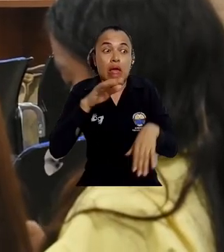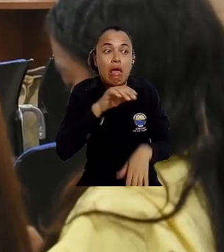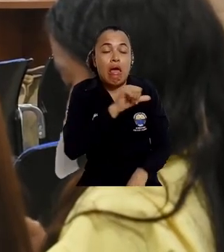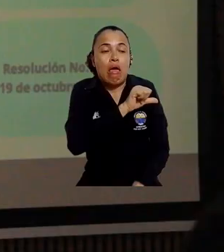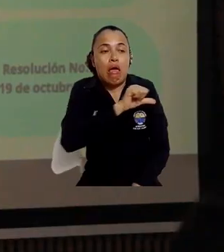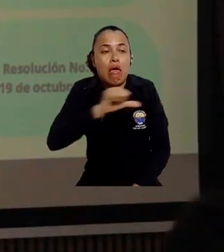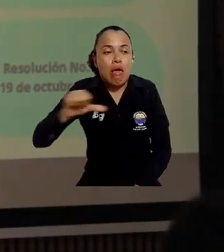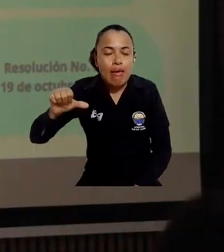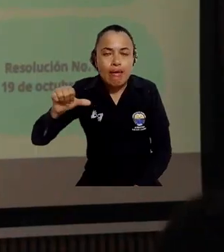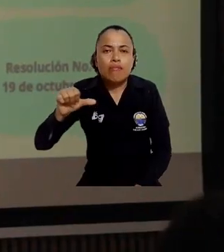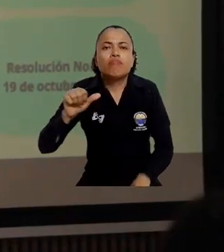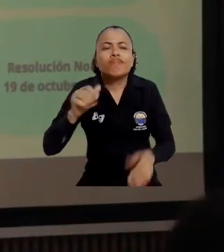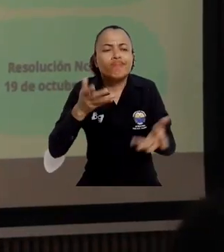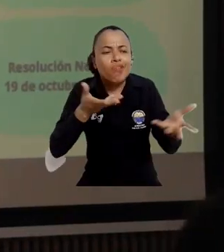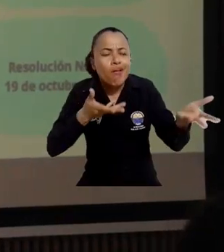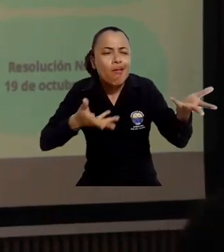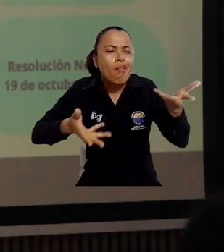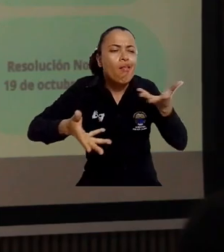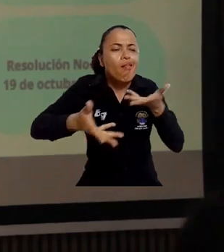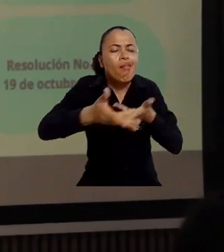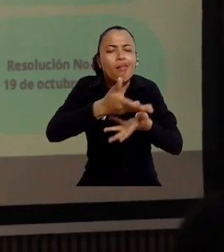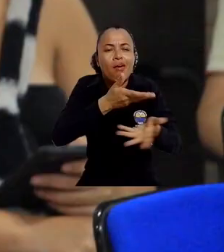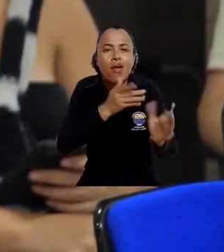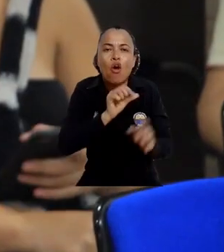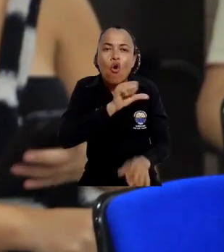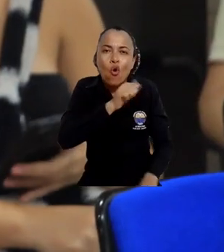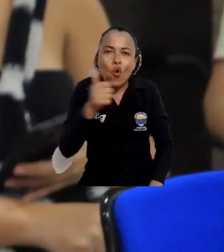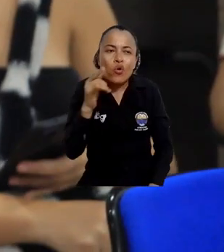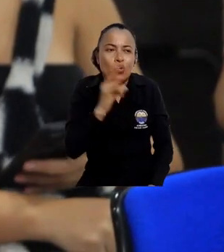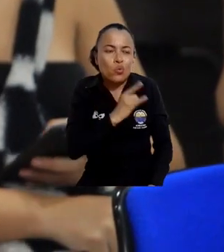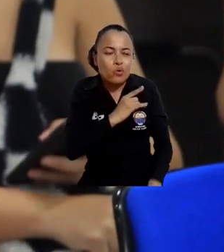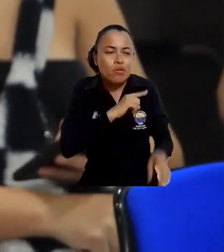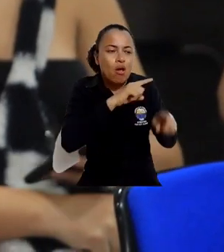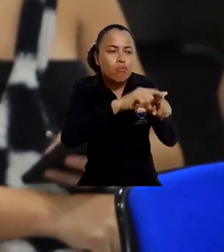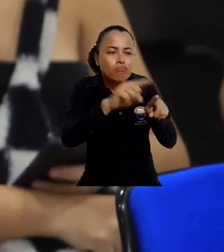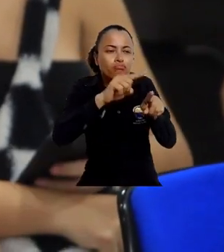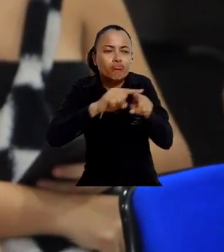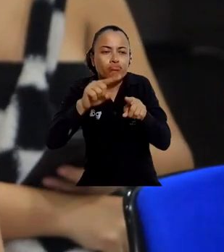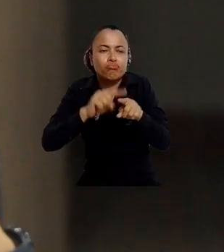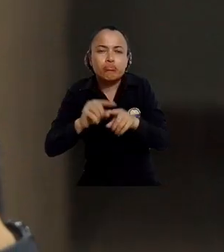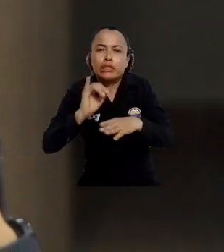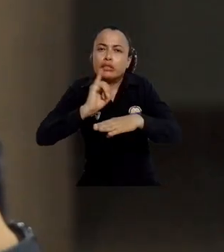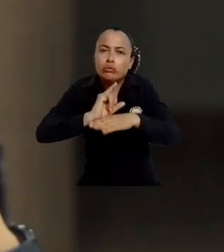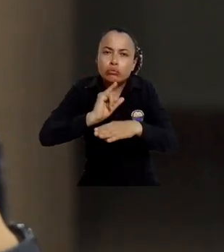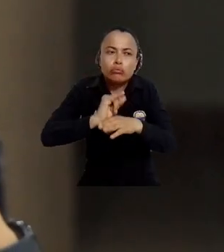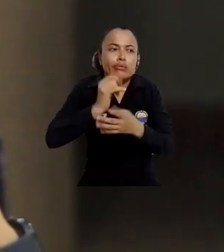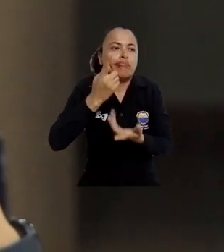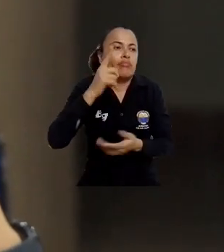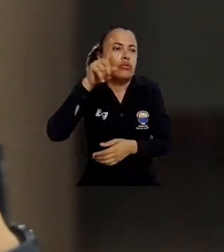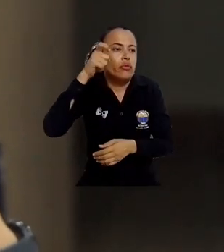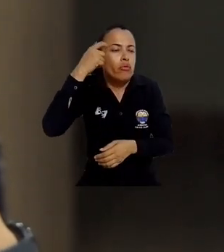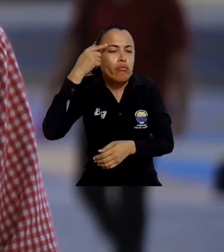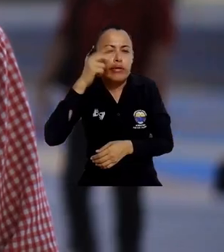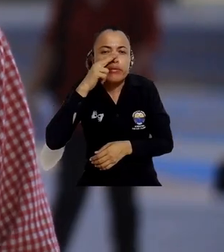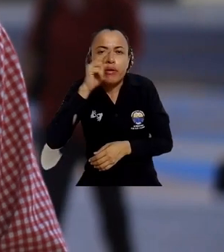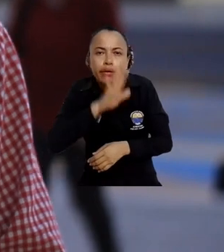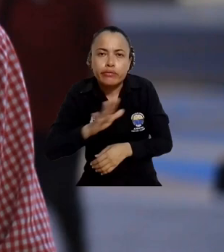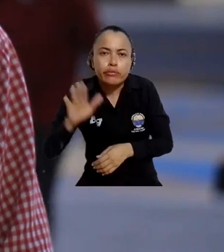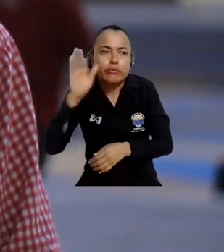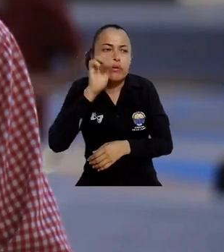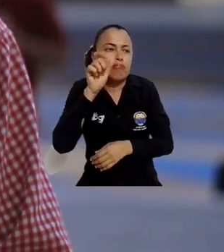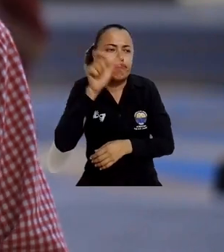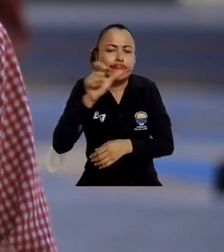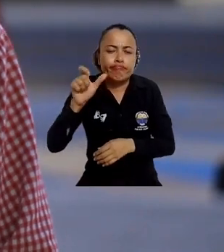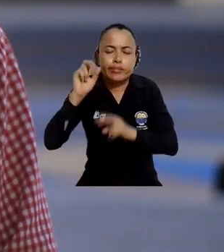que intercambios con personas de otras universidades, personas de las instituciones, del gobierno nacional, investigadores. Quiero